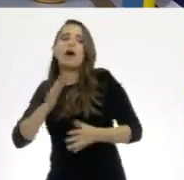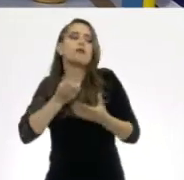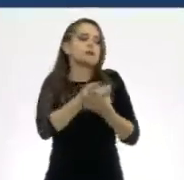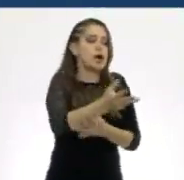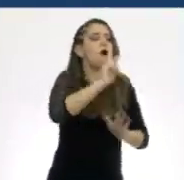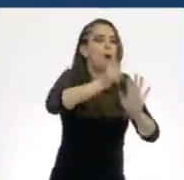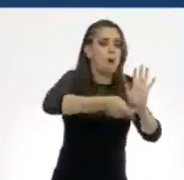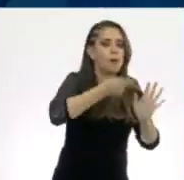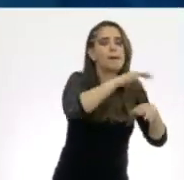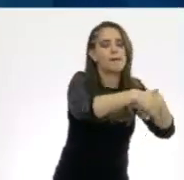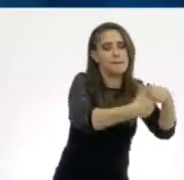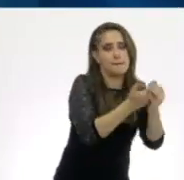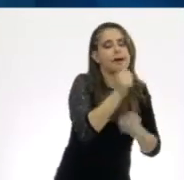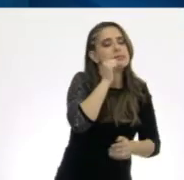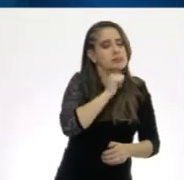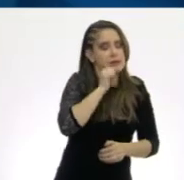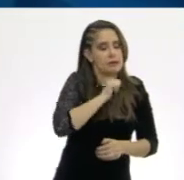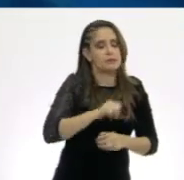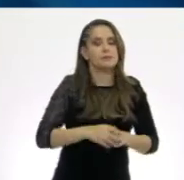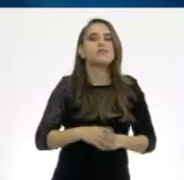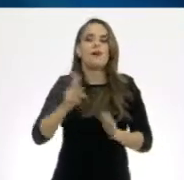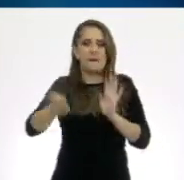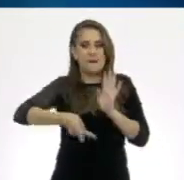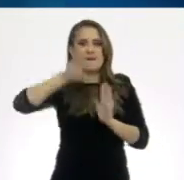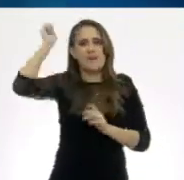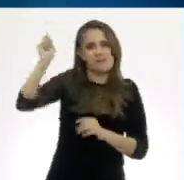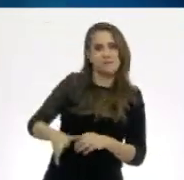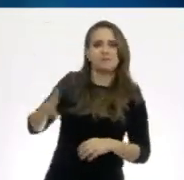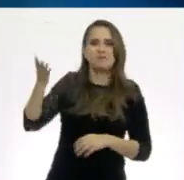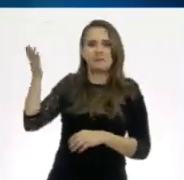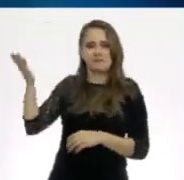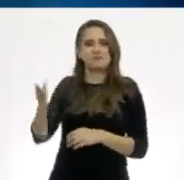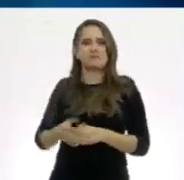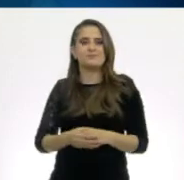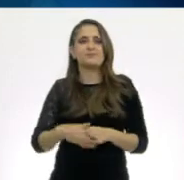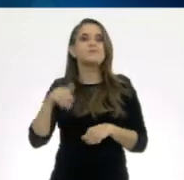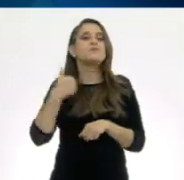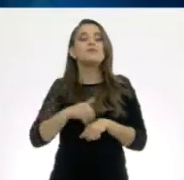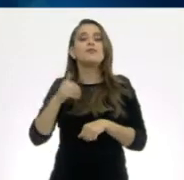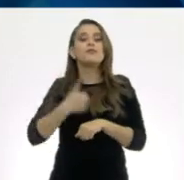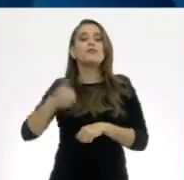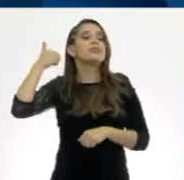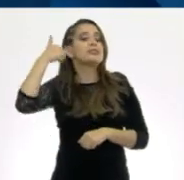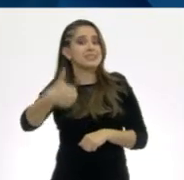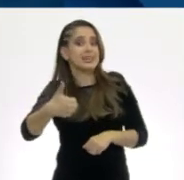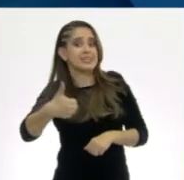¡Girar! Y... ¡a girar! Y cae en el número seis. Seis.